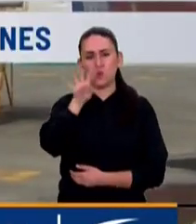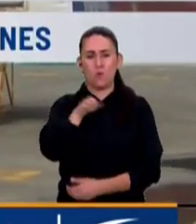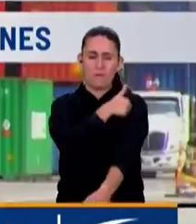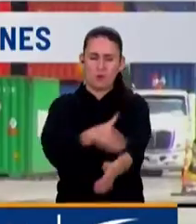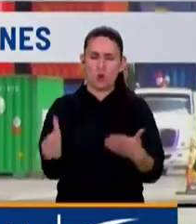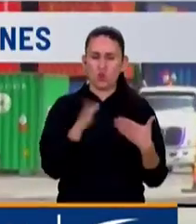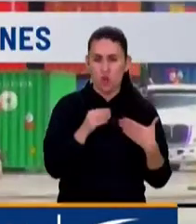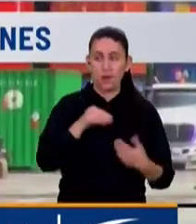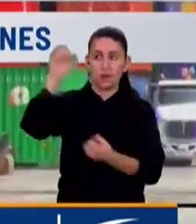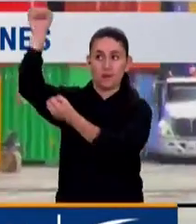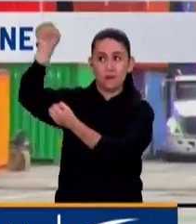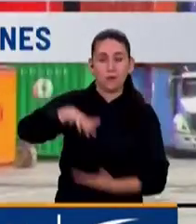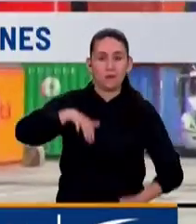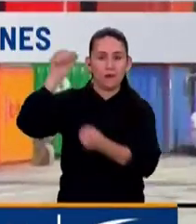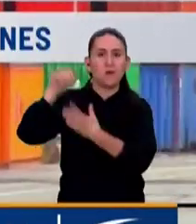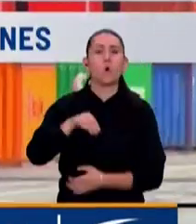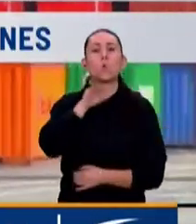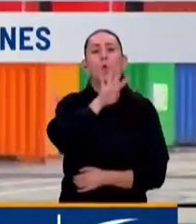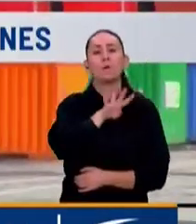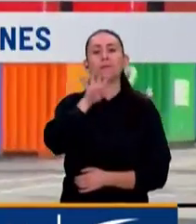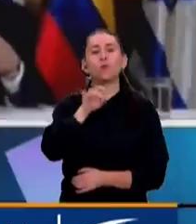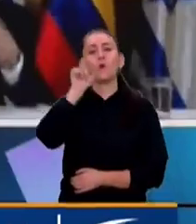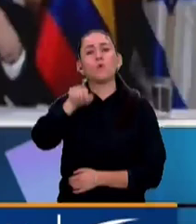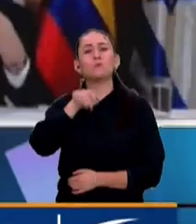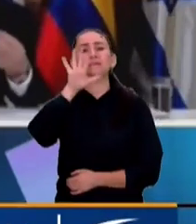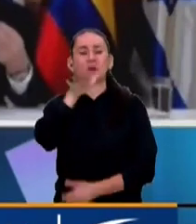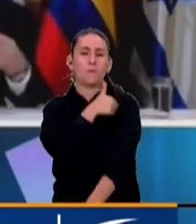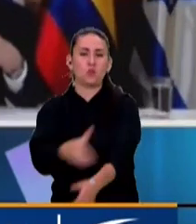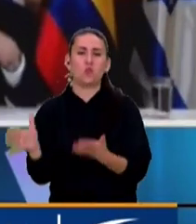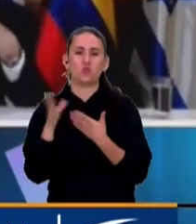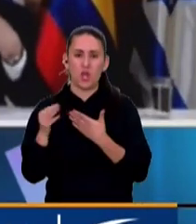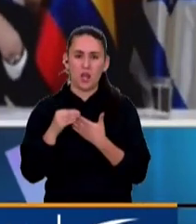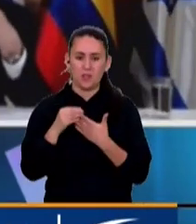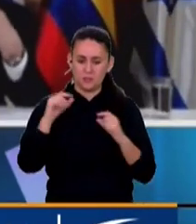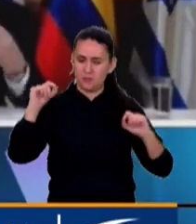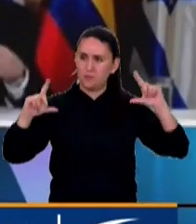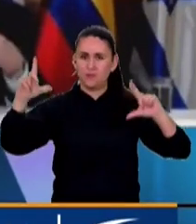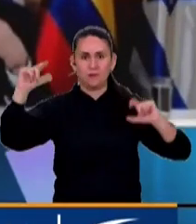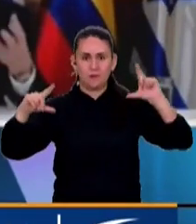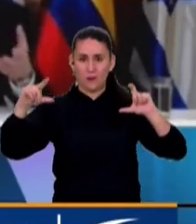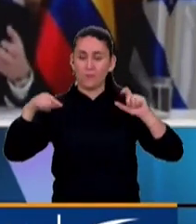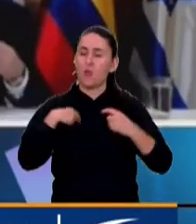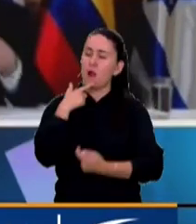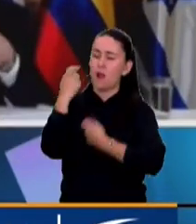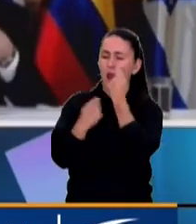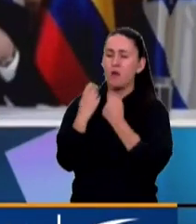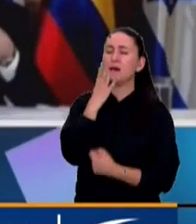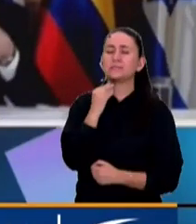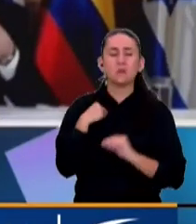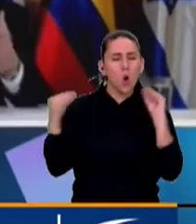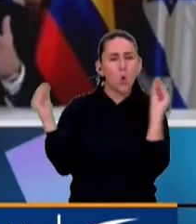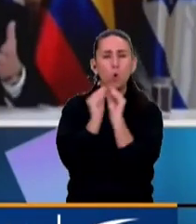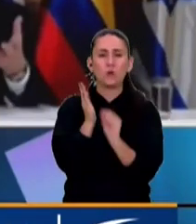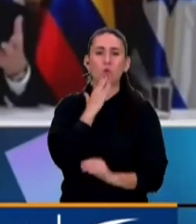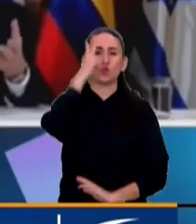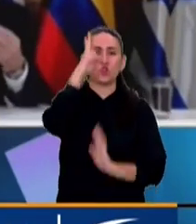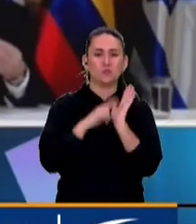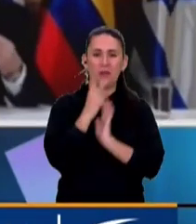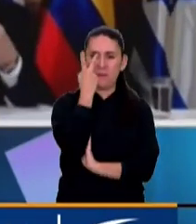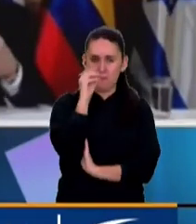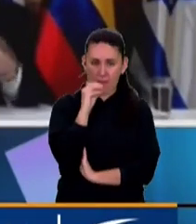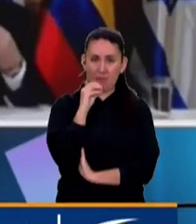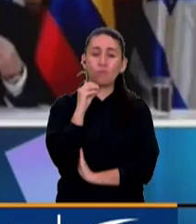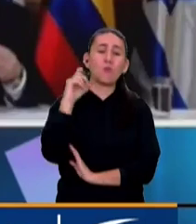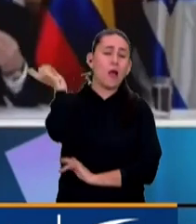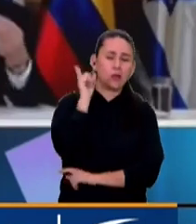y en importaciones 49,5 millones. El acuerdo comercial con Israel entró en vigencia en 2020, luego de varios